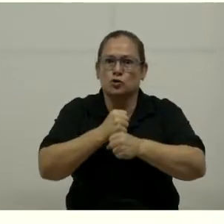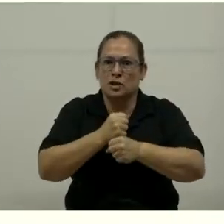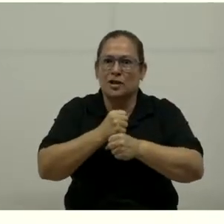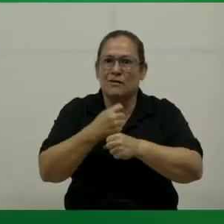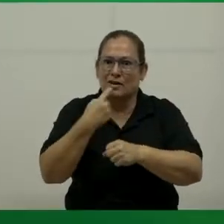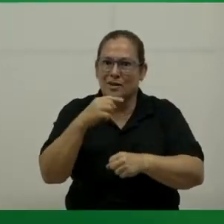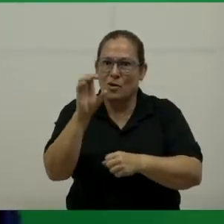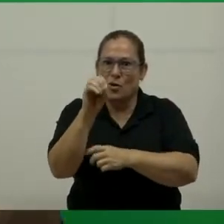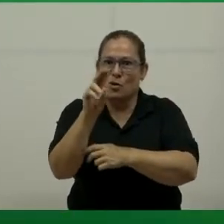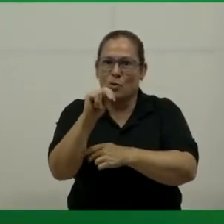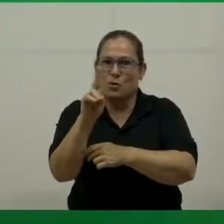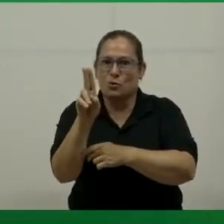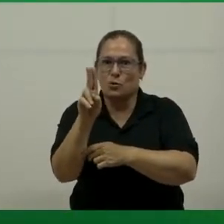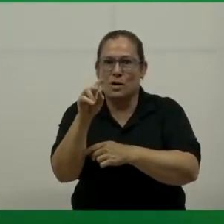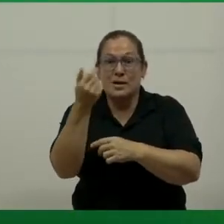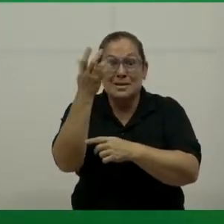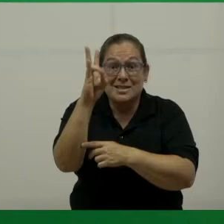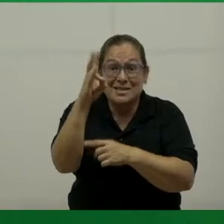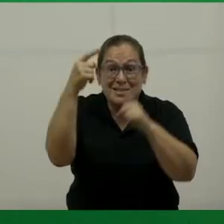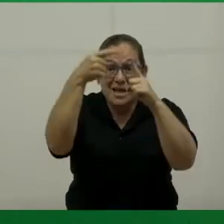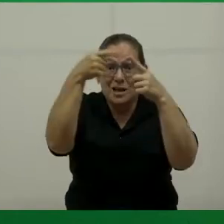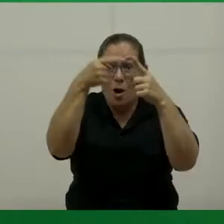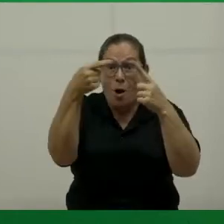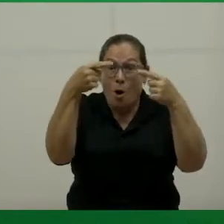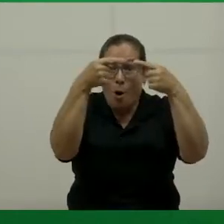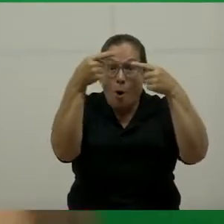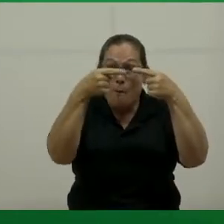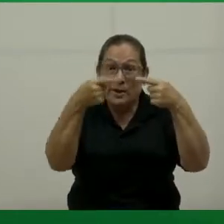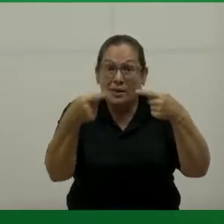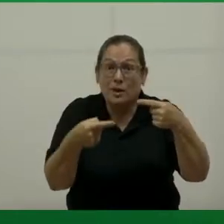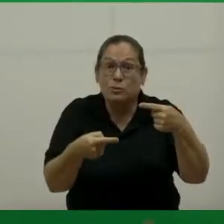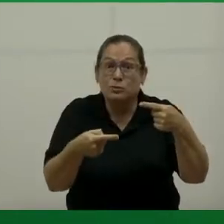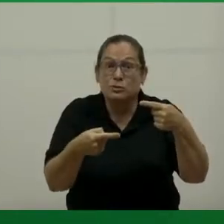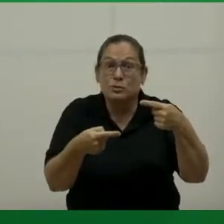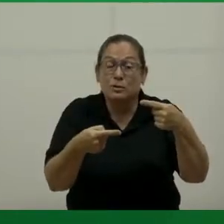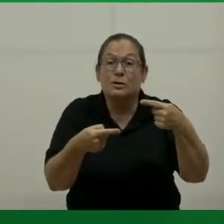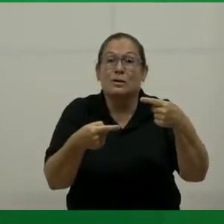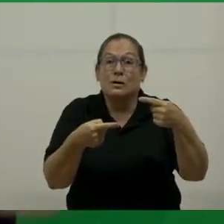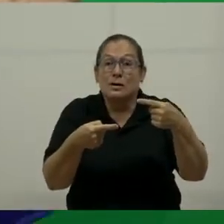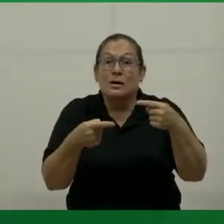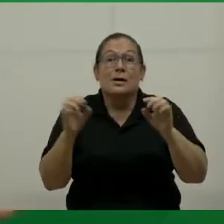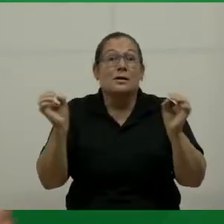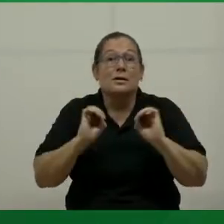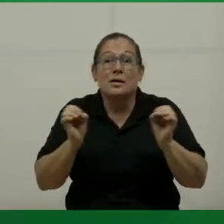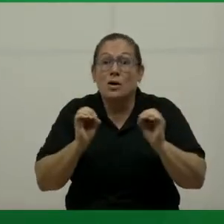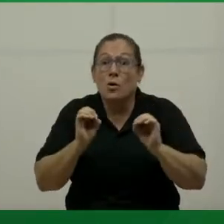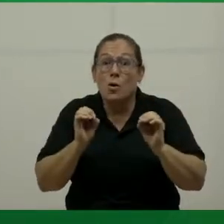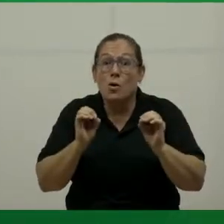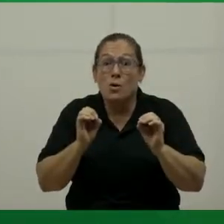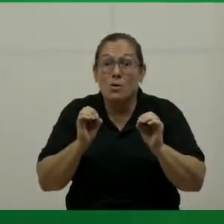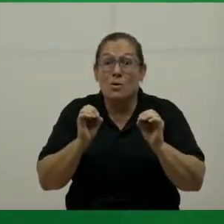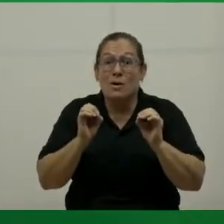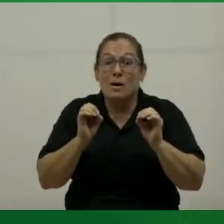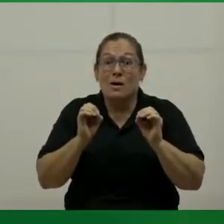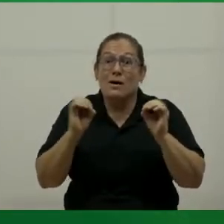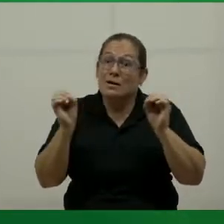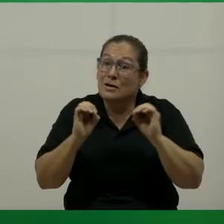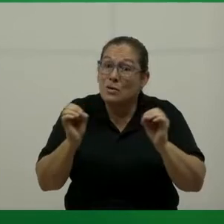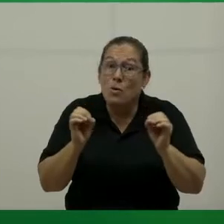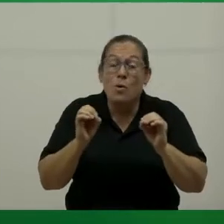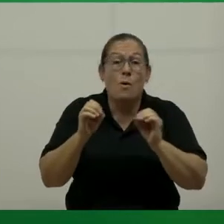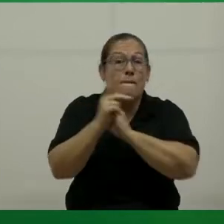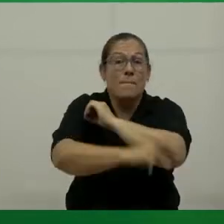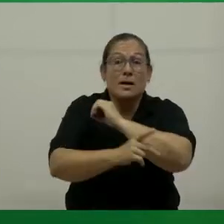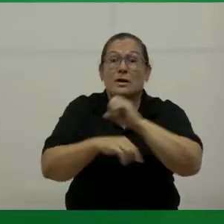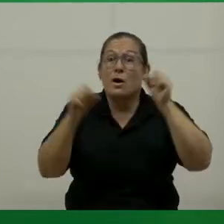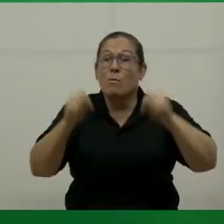Unidas. Estos son 17 objetivos. Y no existe ninguna otra industria en el mundo que pueda impactar positivamente a todos